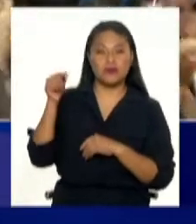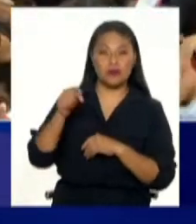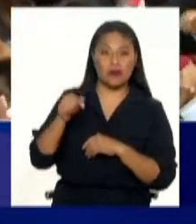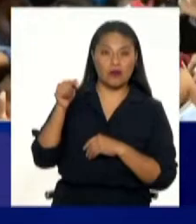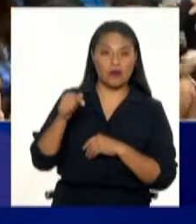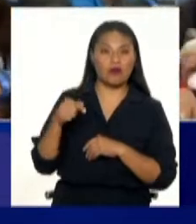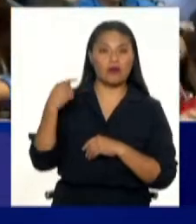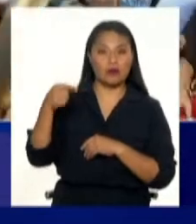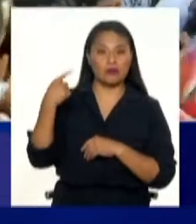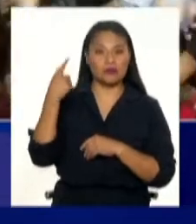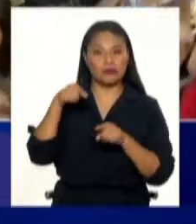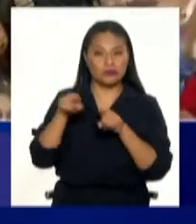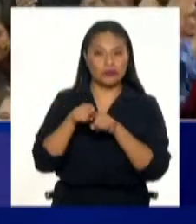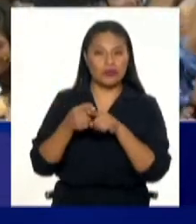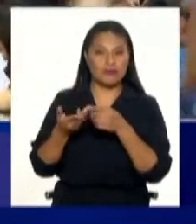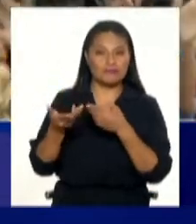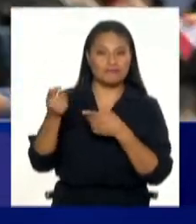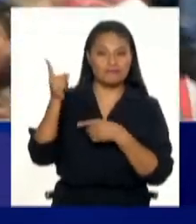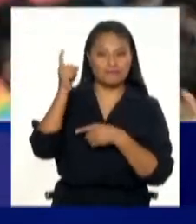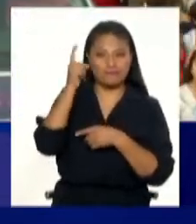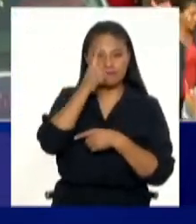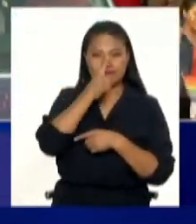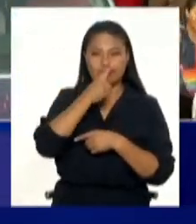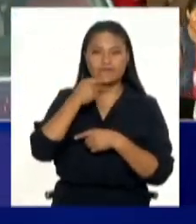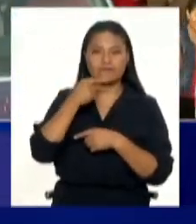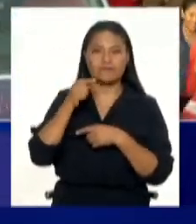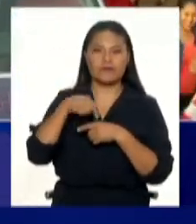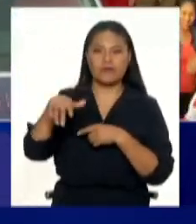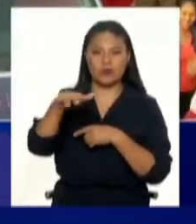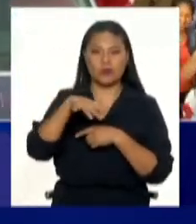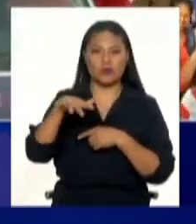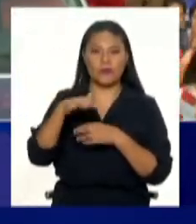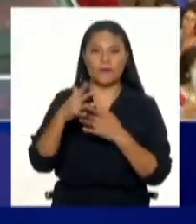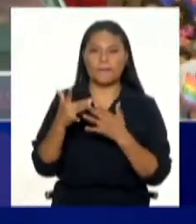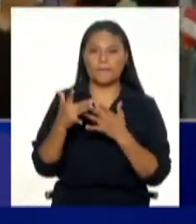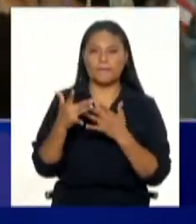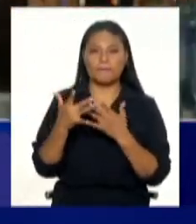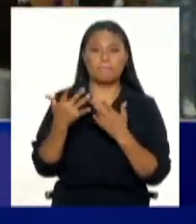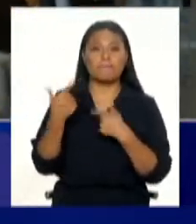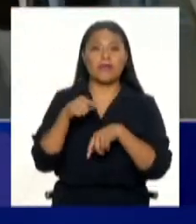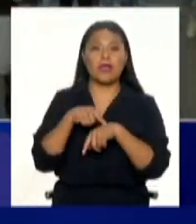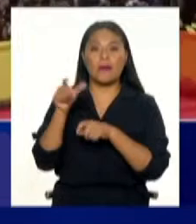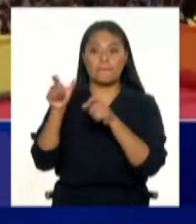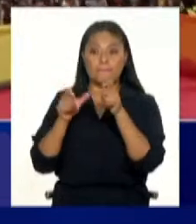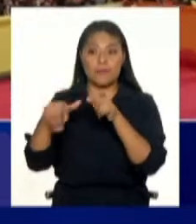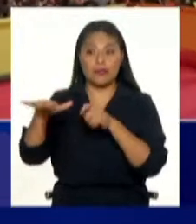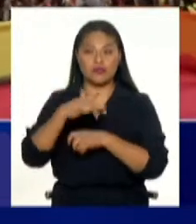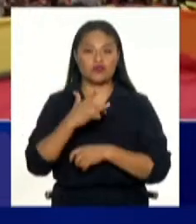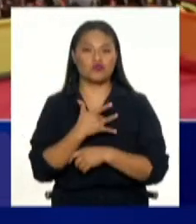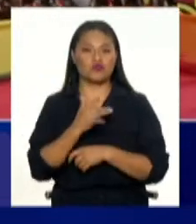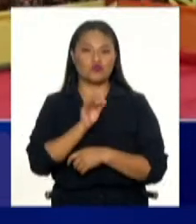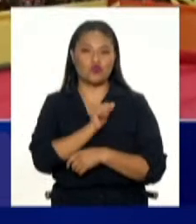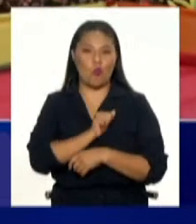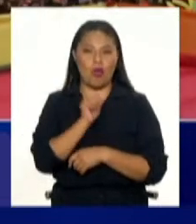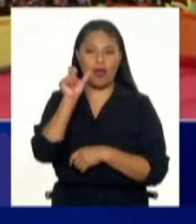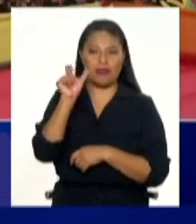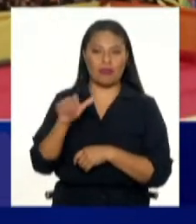diría yo, un retroceso en la actitud de la ciudadanía a